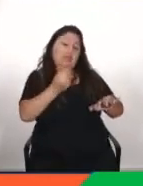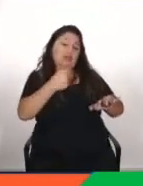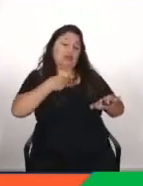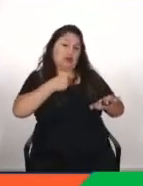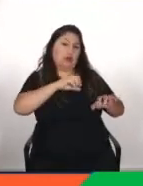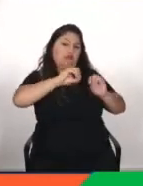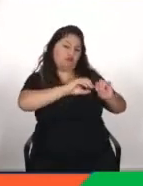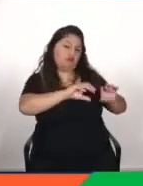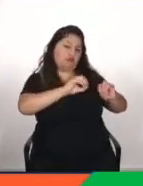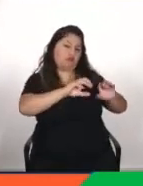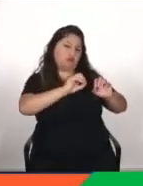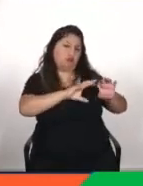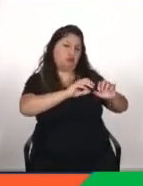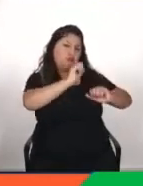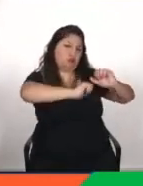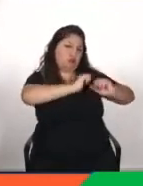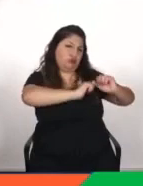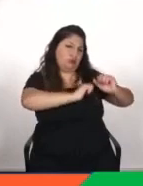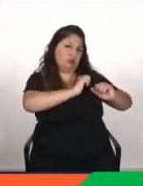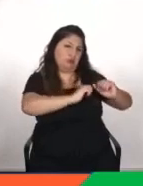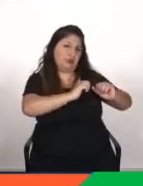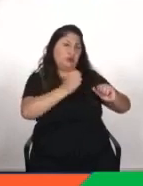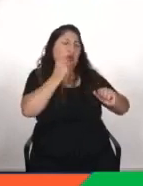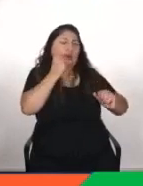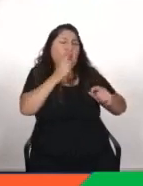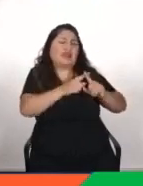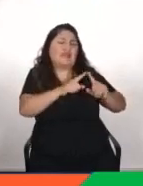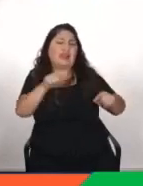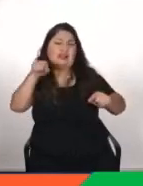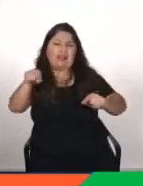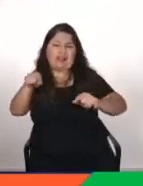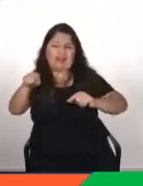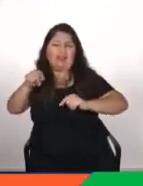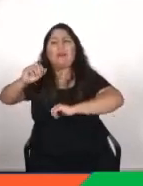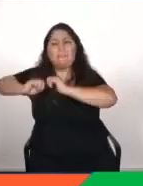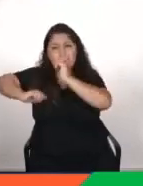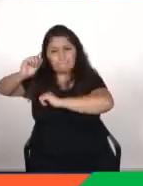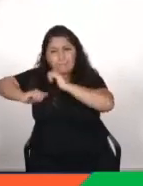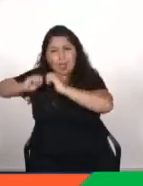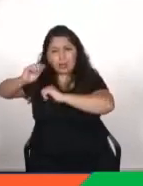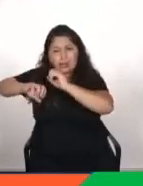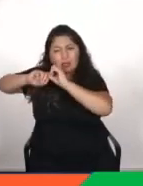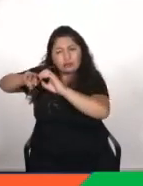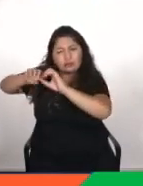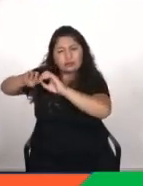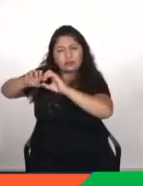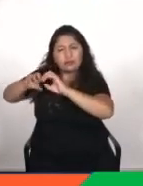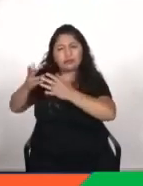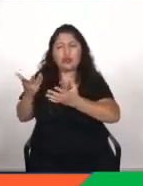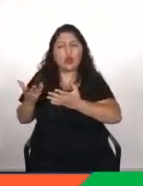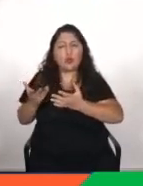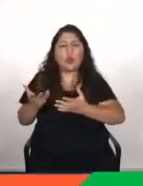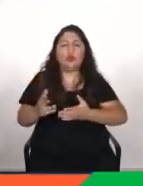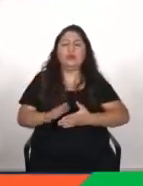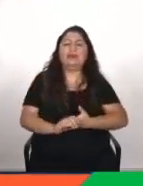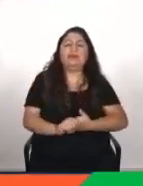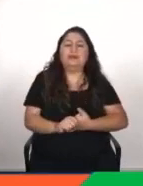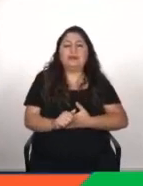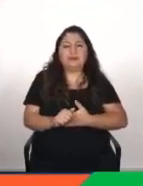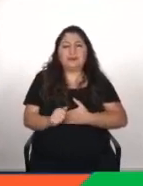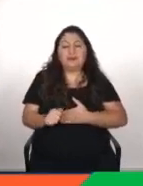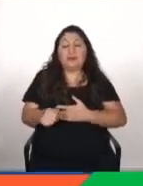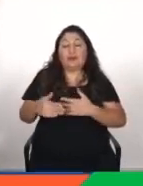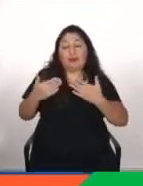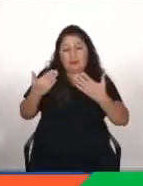que se llama Machine Learning? ¿Qué diferencia tiene con la programación de toda la vida? Eso me gustaría un poco aclarar Vale, pues mira,